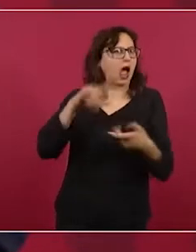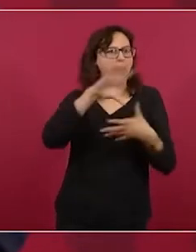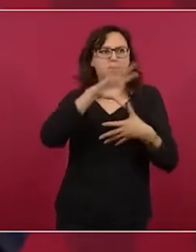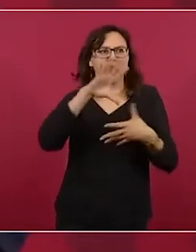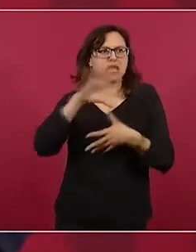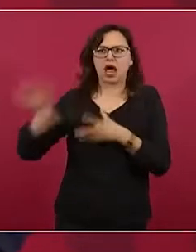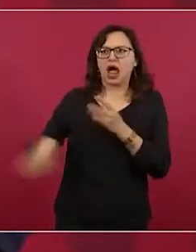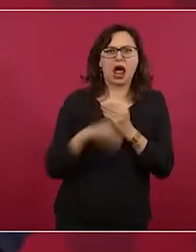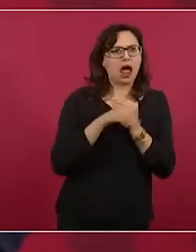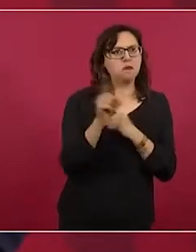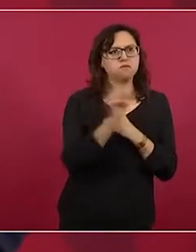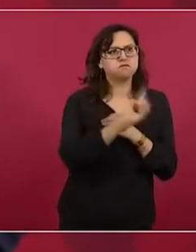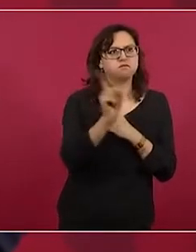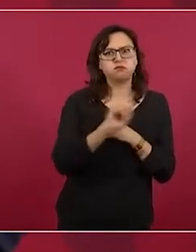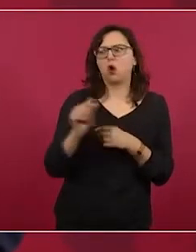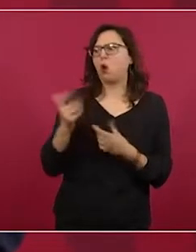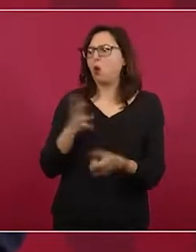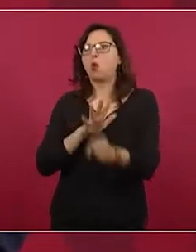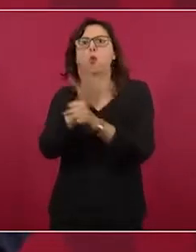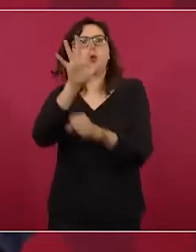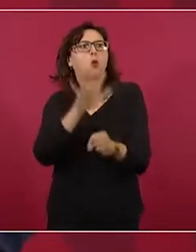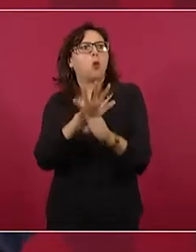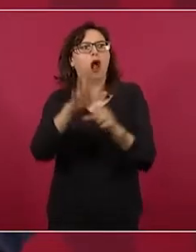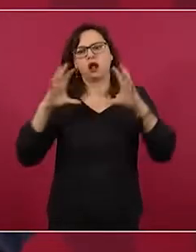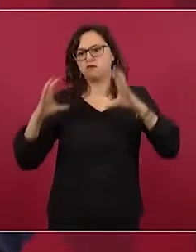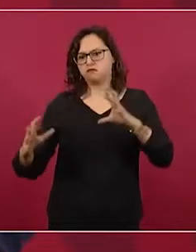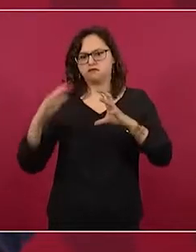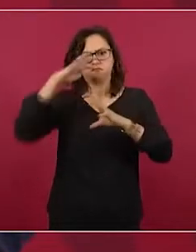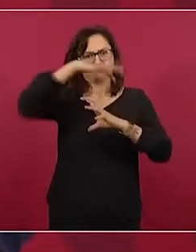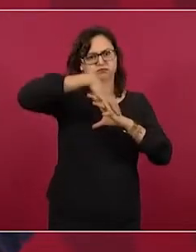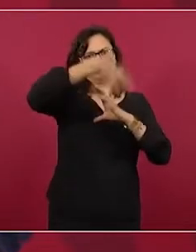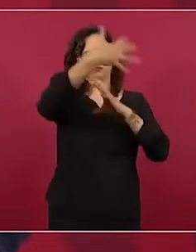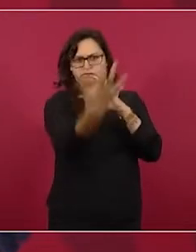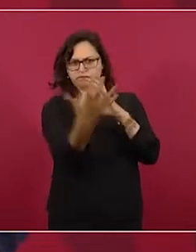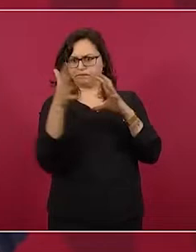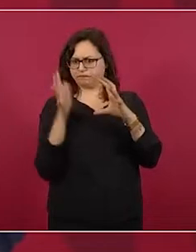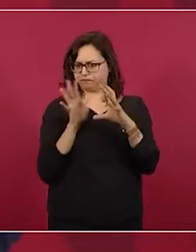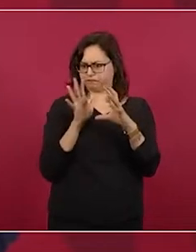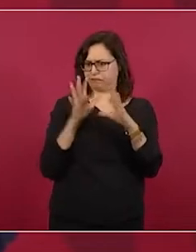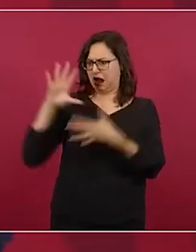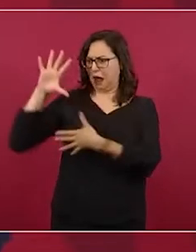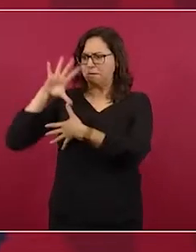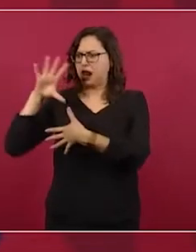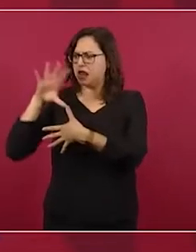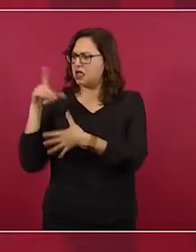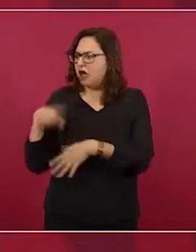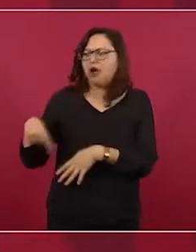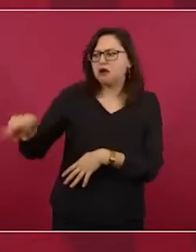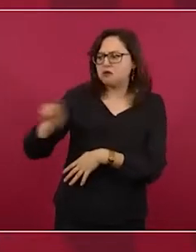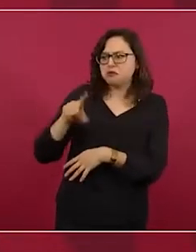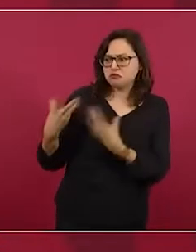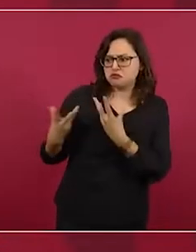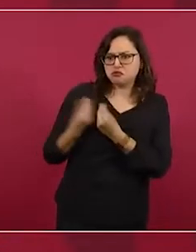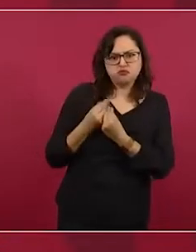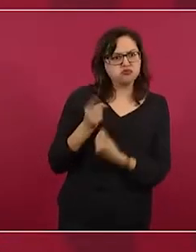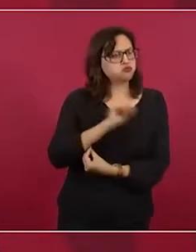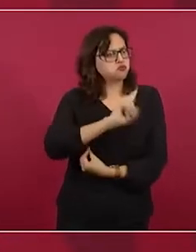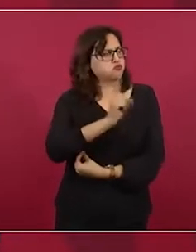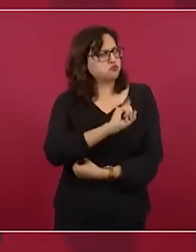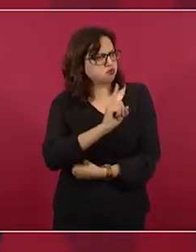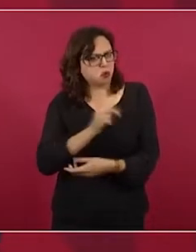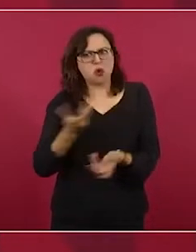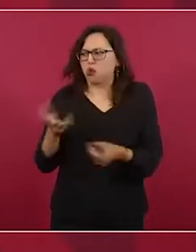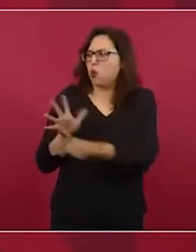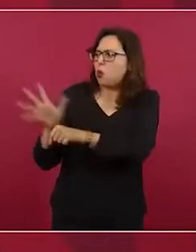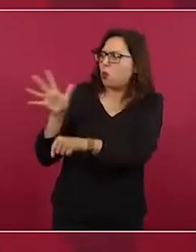invitados, de qué continente, de